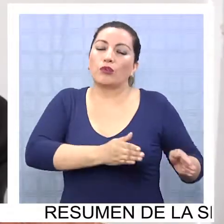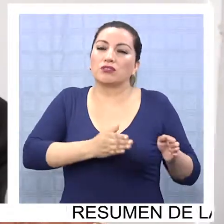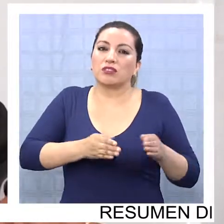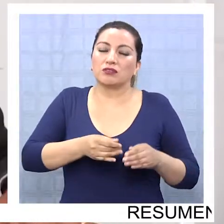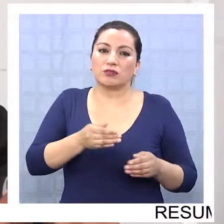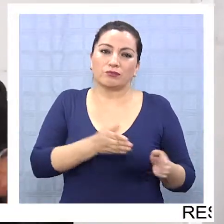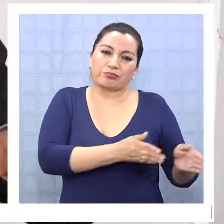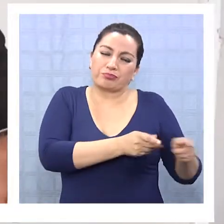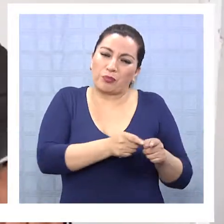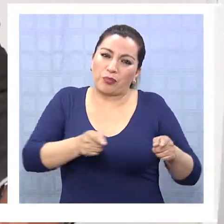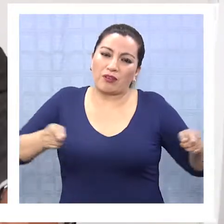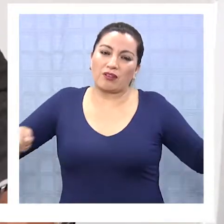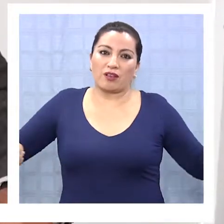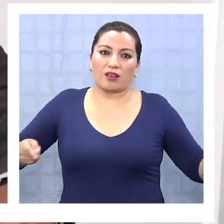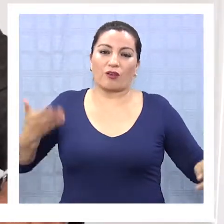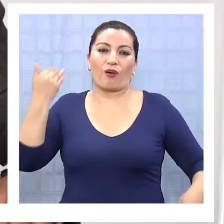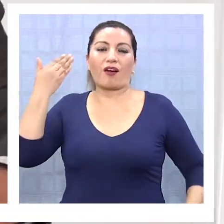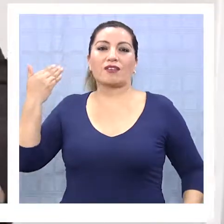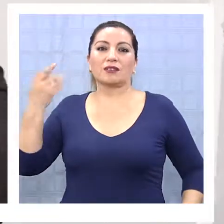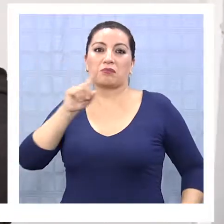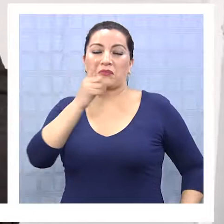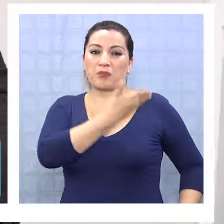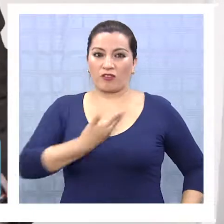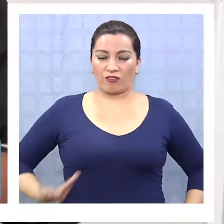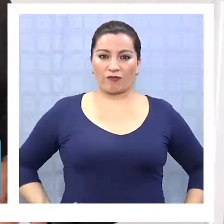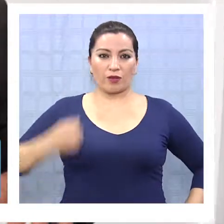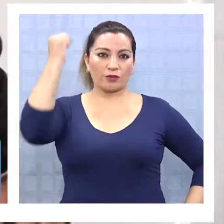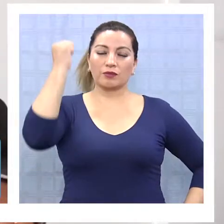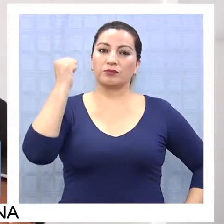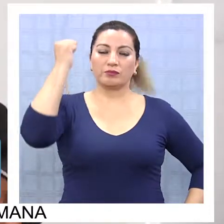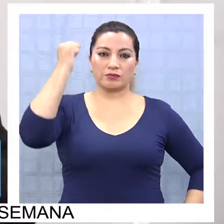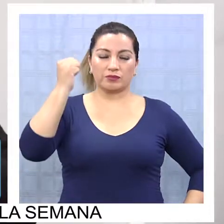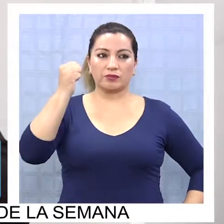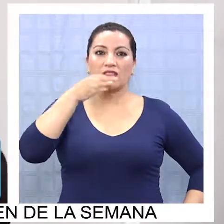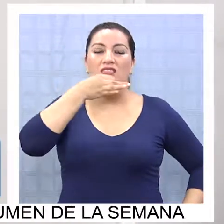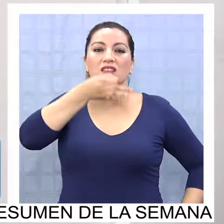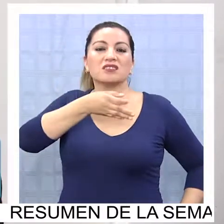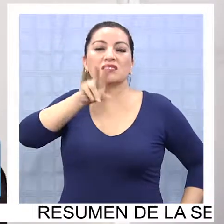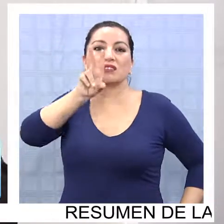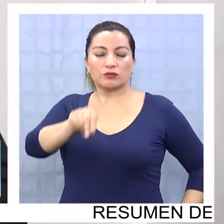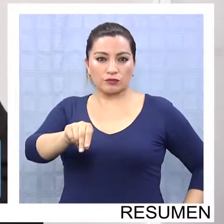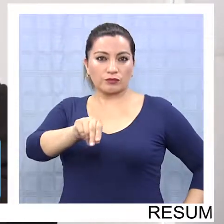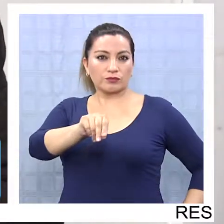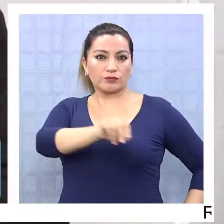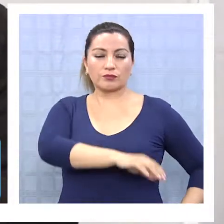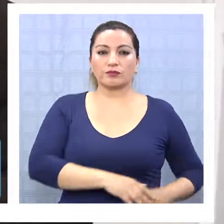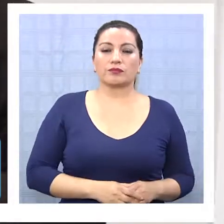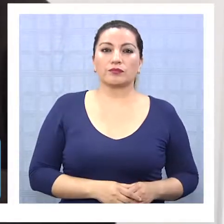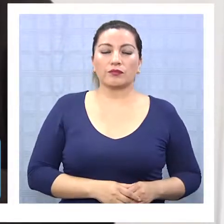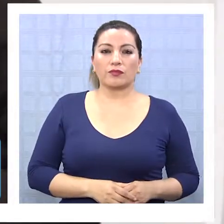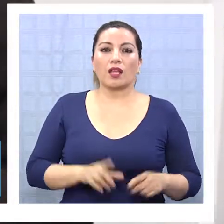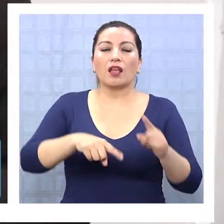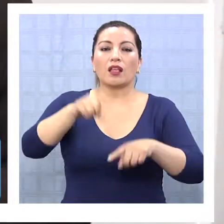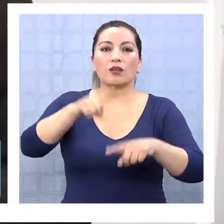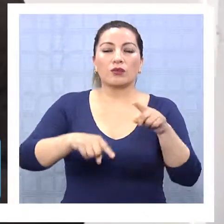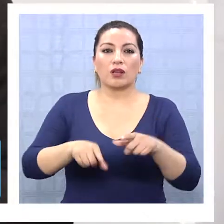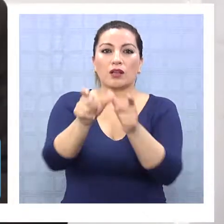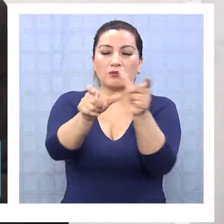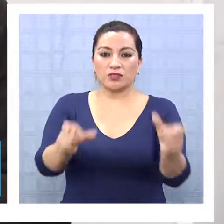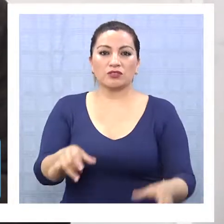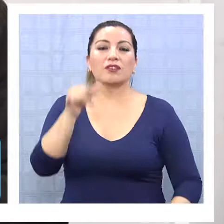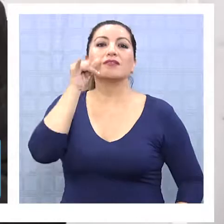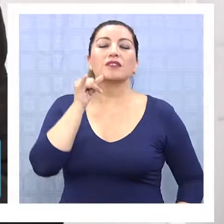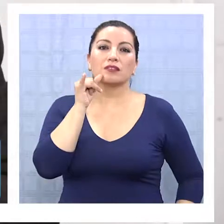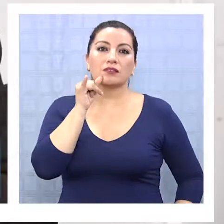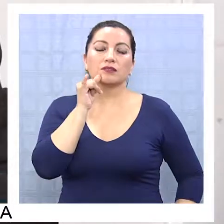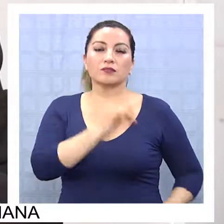la instalación del gobierno del presidente Sebastián Piñera. La negativa de otorgarles terrenos a